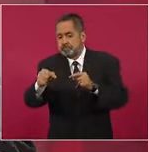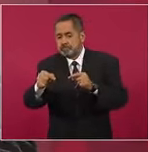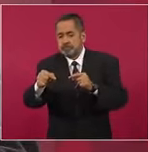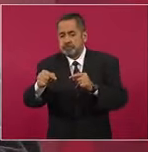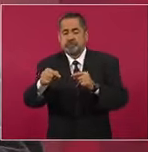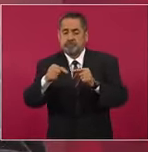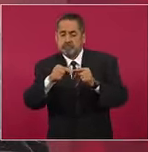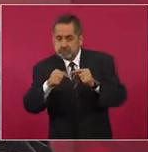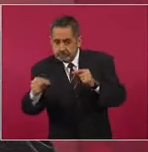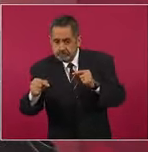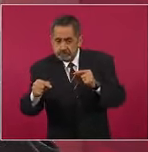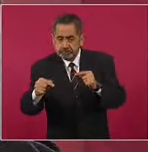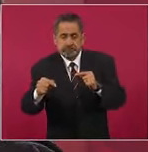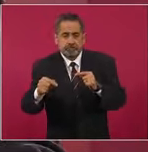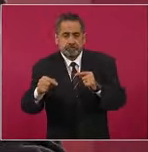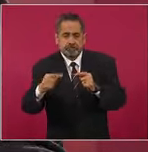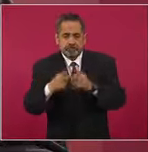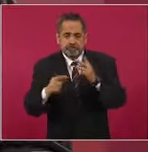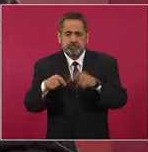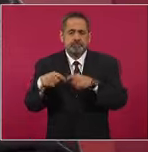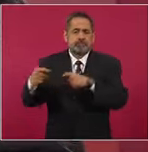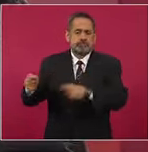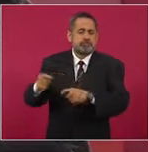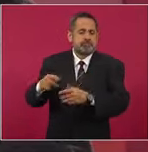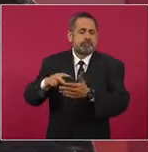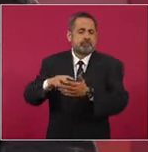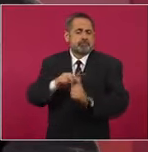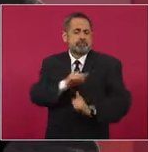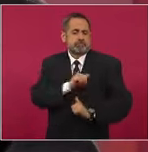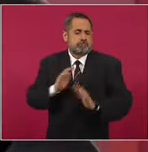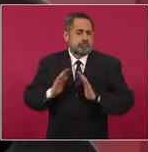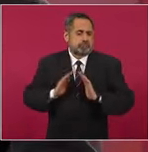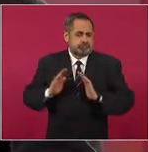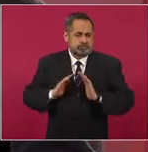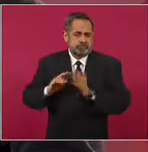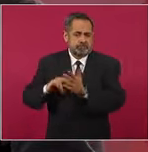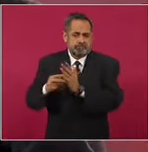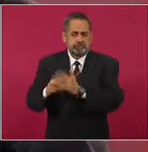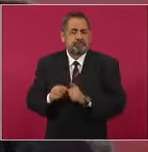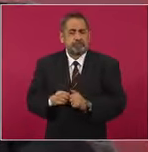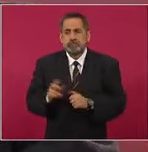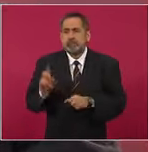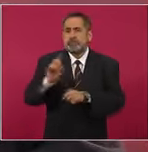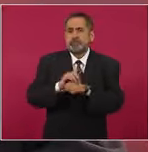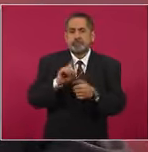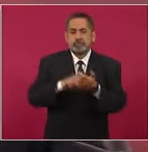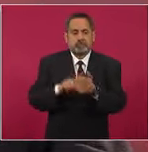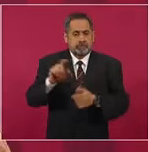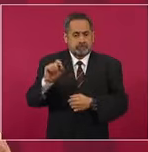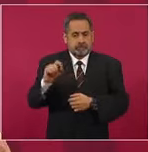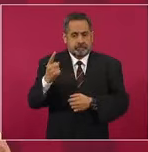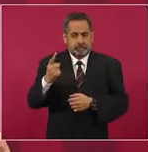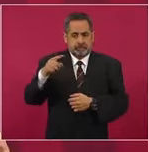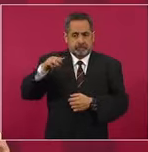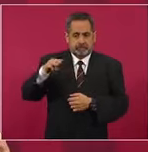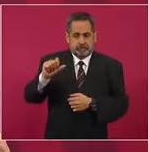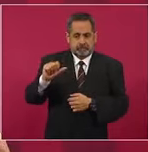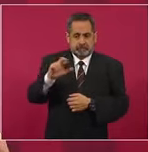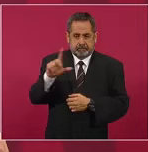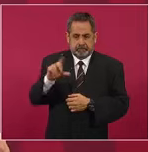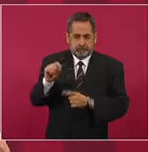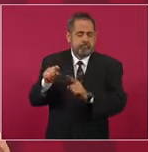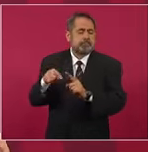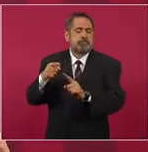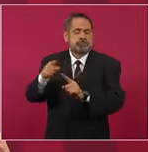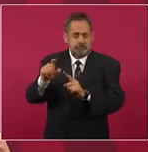a los ingenieros militares. el 21 de marzo vamos a